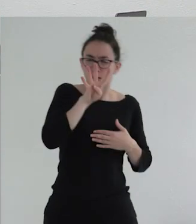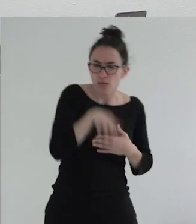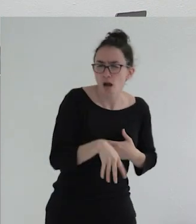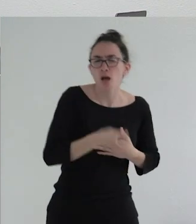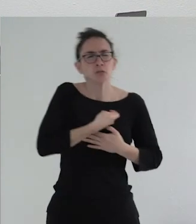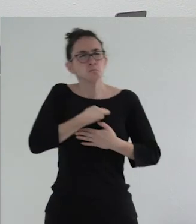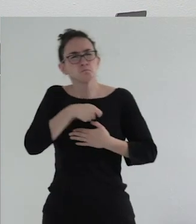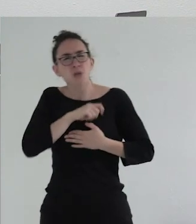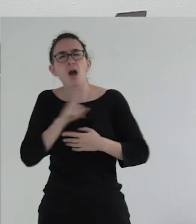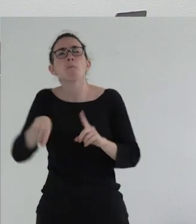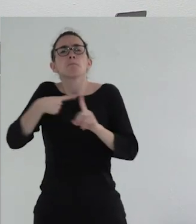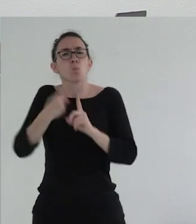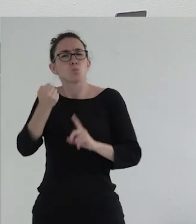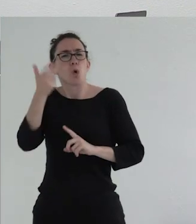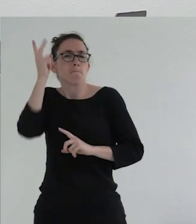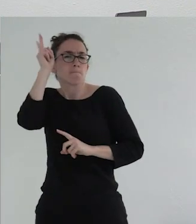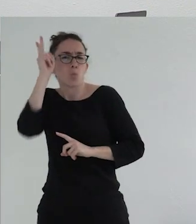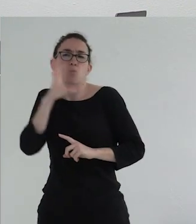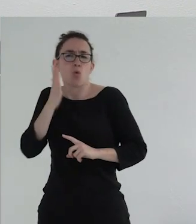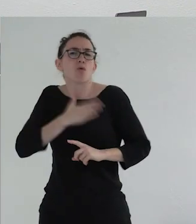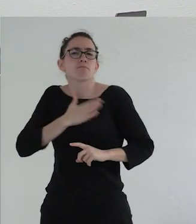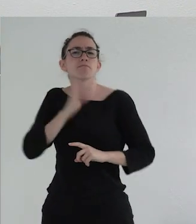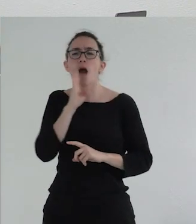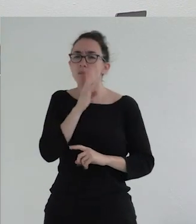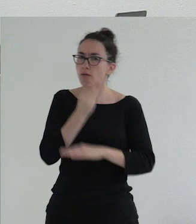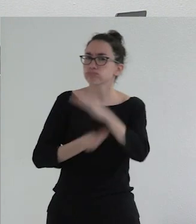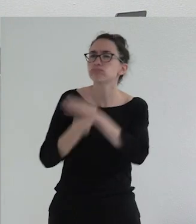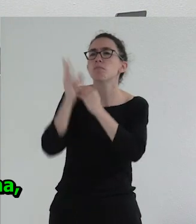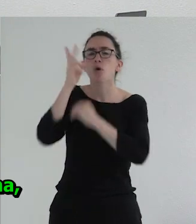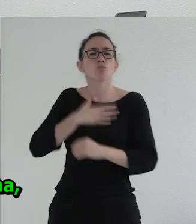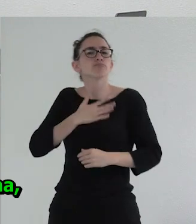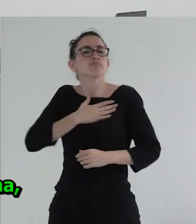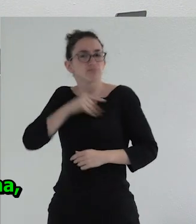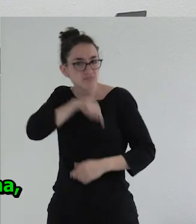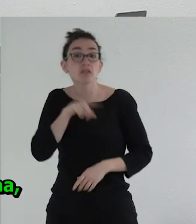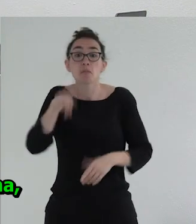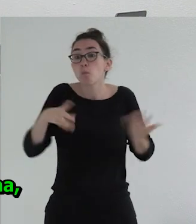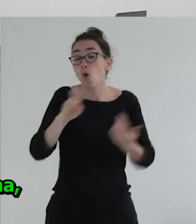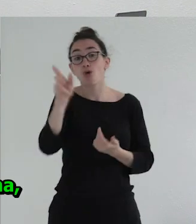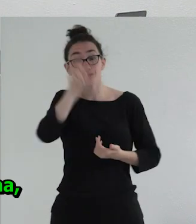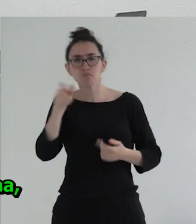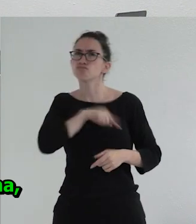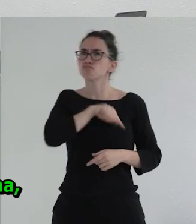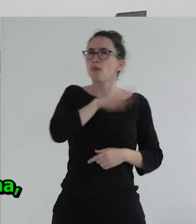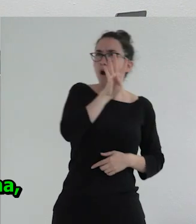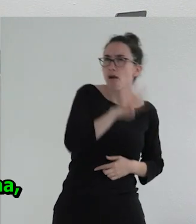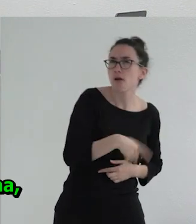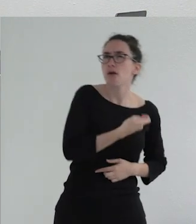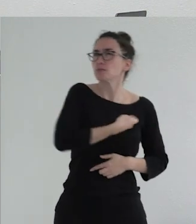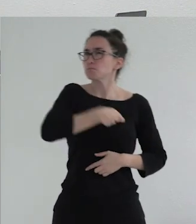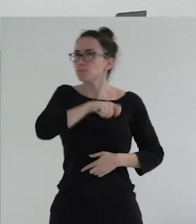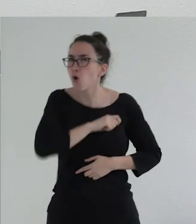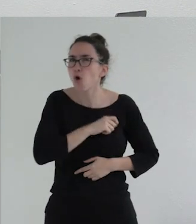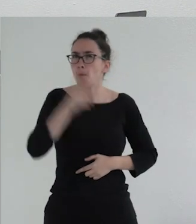un poco peruana, porque su madre es peruana y aunque ella nació aquí, pues cuando va a Perú es como si estuviera en su casa. Y luego hay otra gente que es muy catalana, muy española y muy